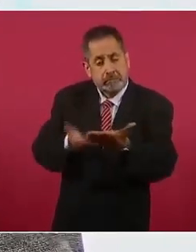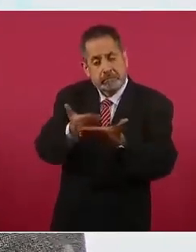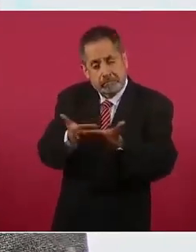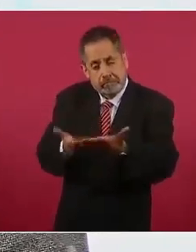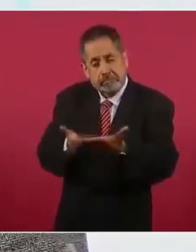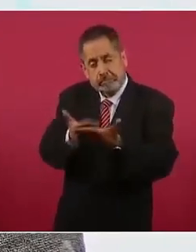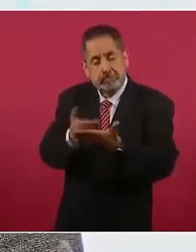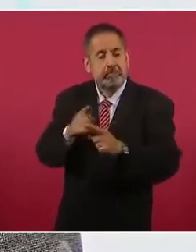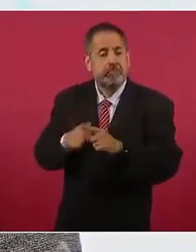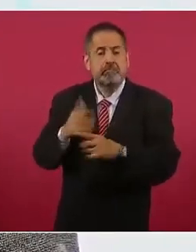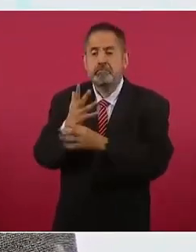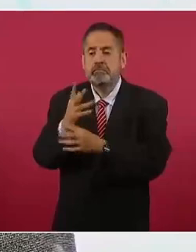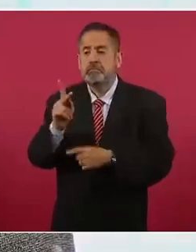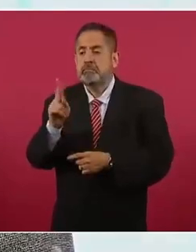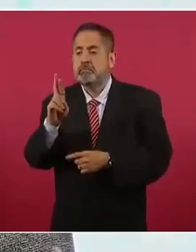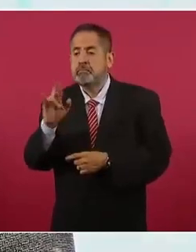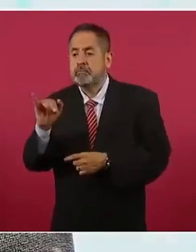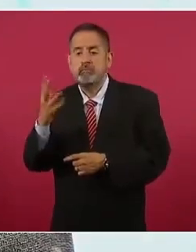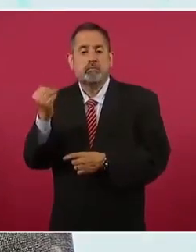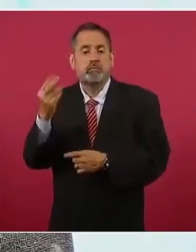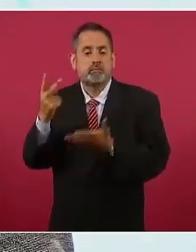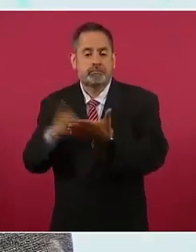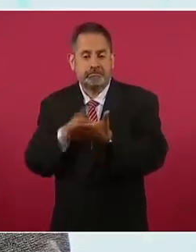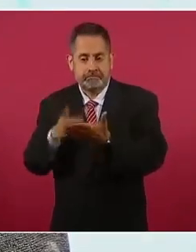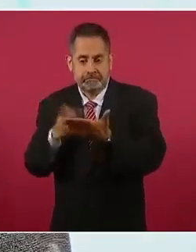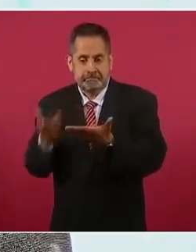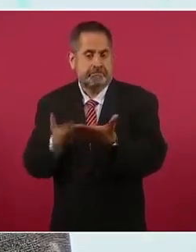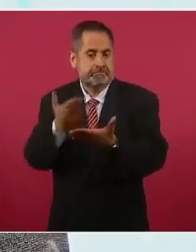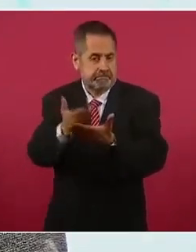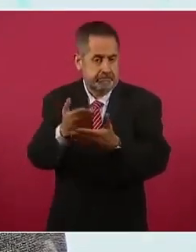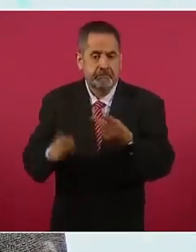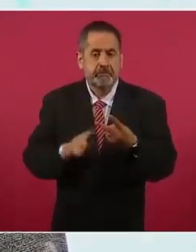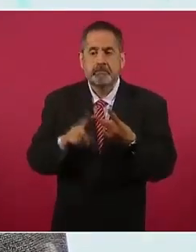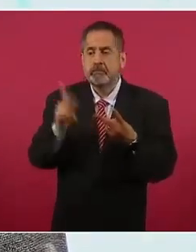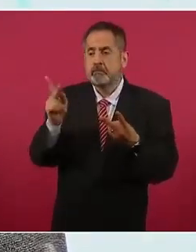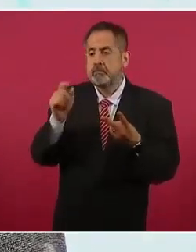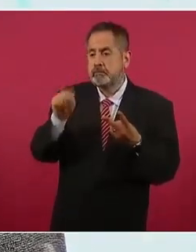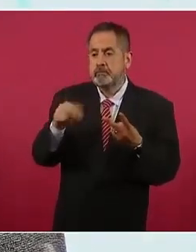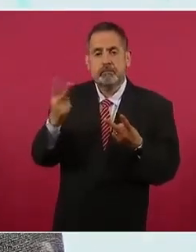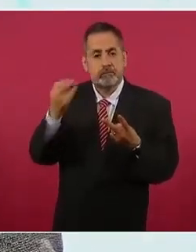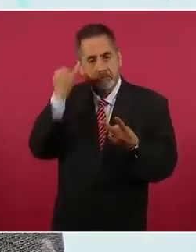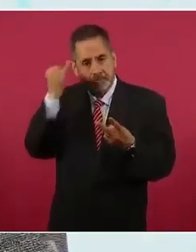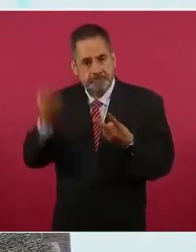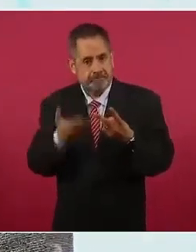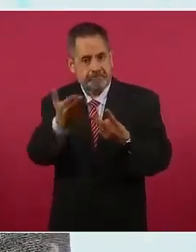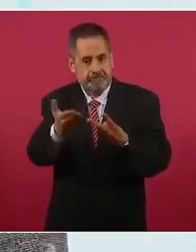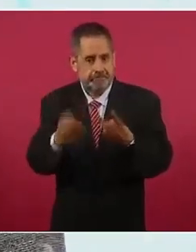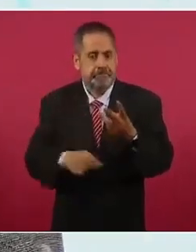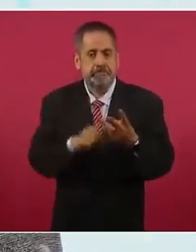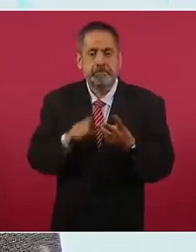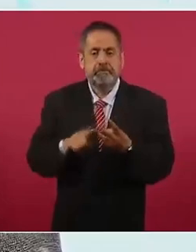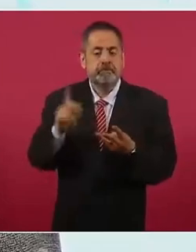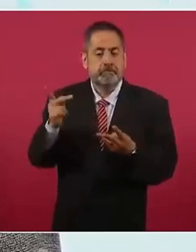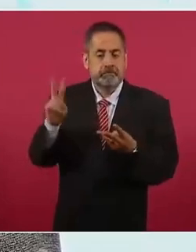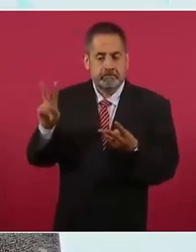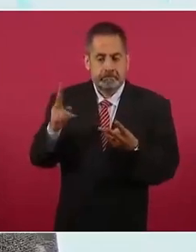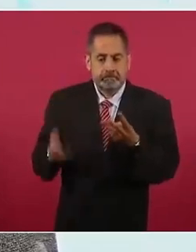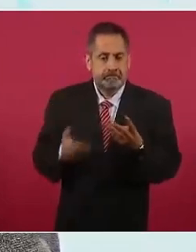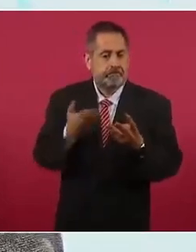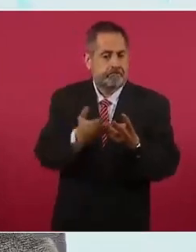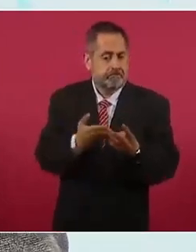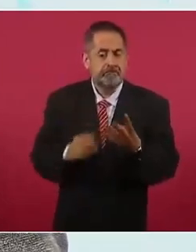parte del PRI nueve iniciativas, por parte del PAN dos iniciativas, del Partido Verde dos